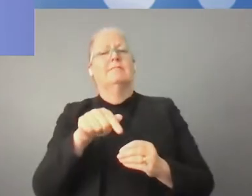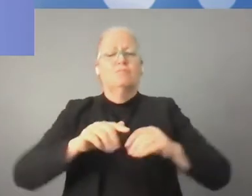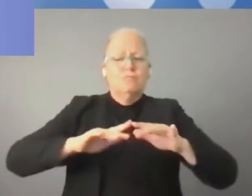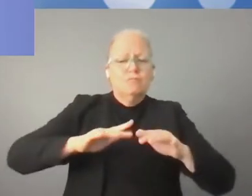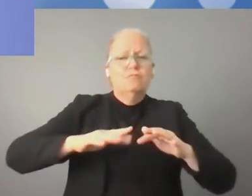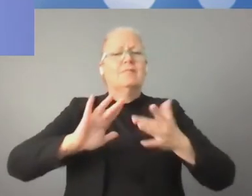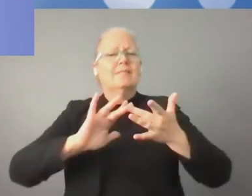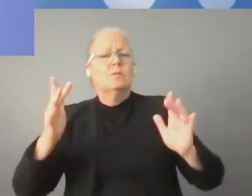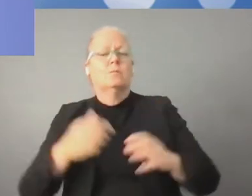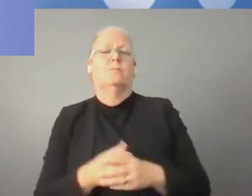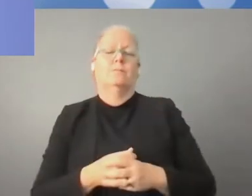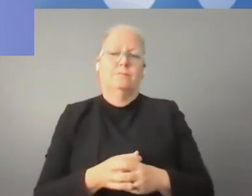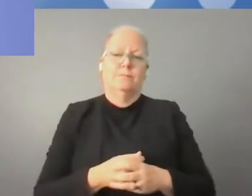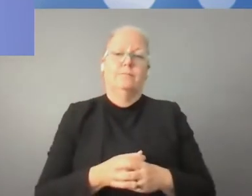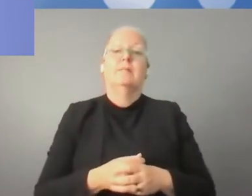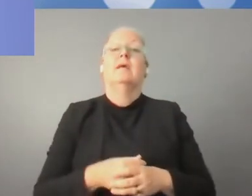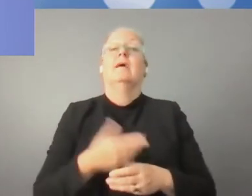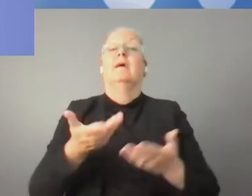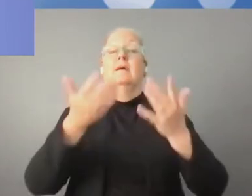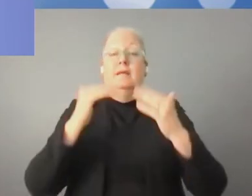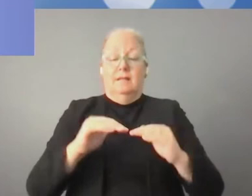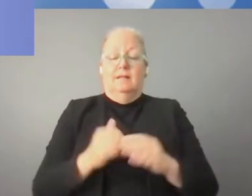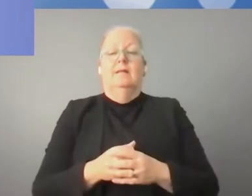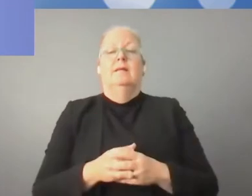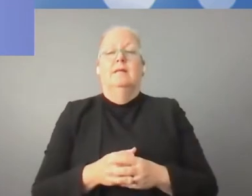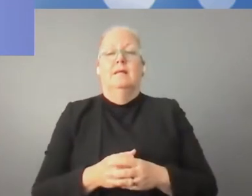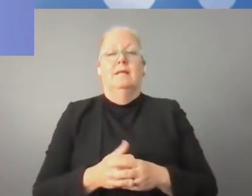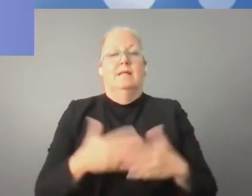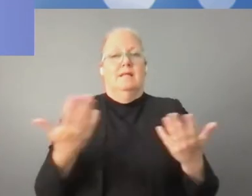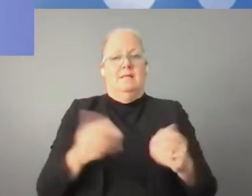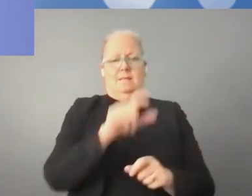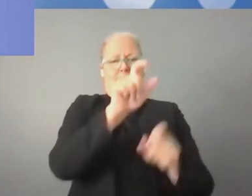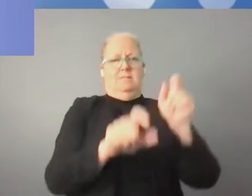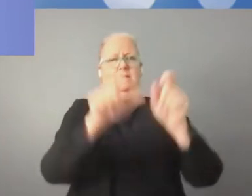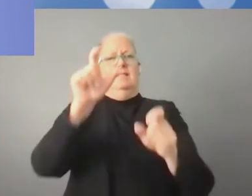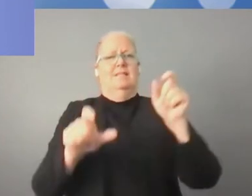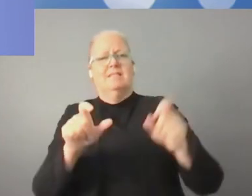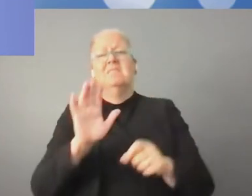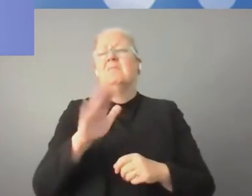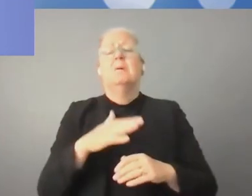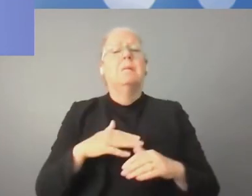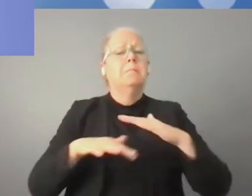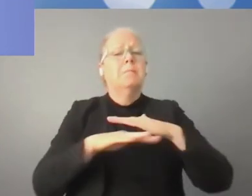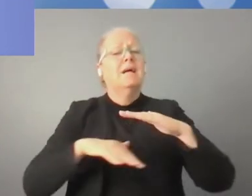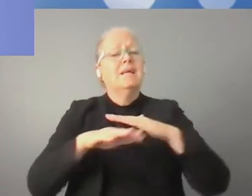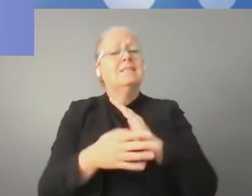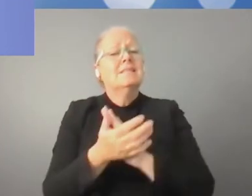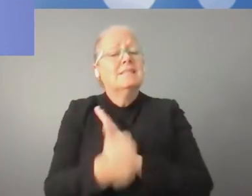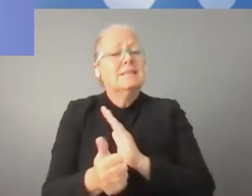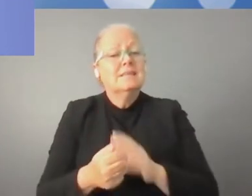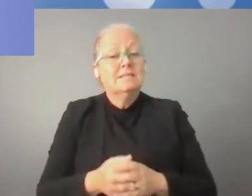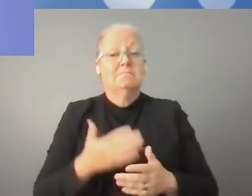capacitados. Así que es importante ampliar y capacitar los conocimientos de nuestros recursos humanos.